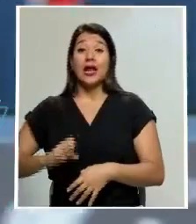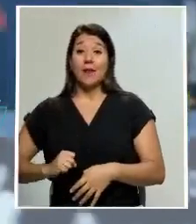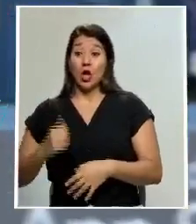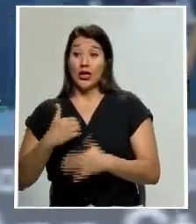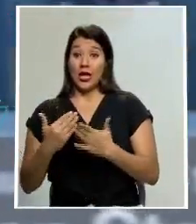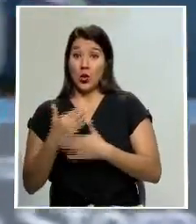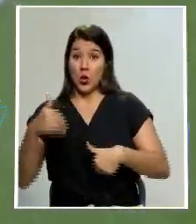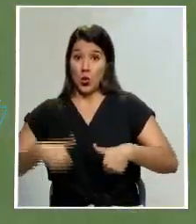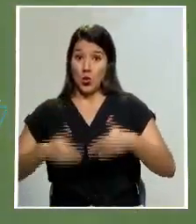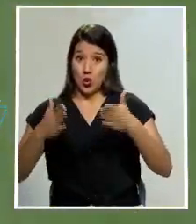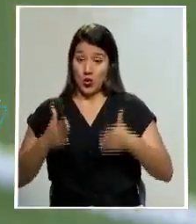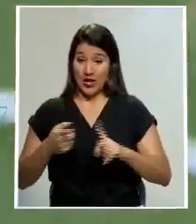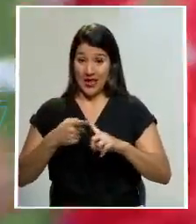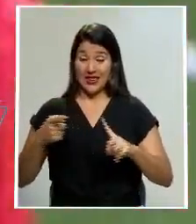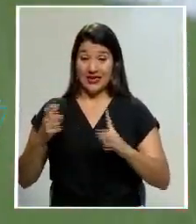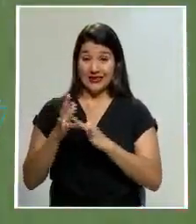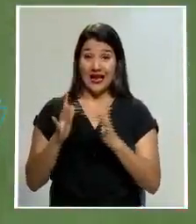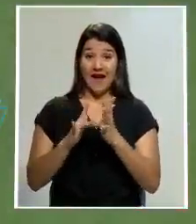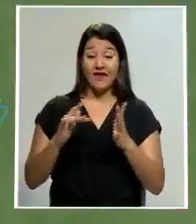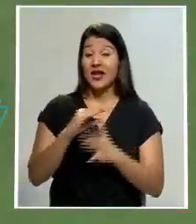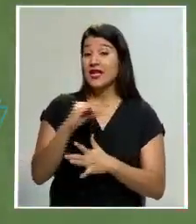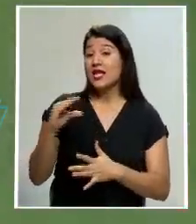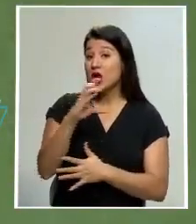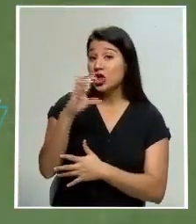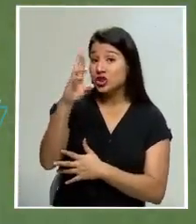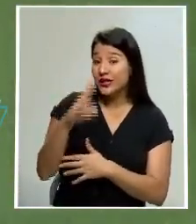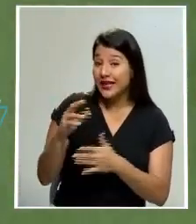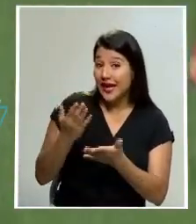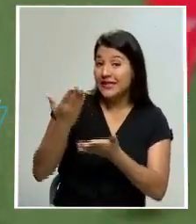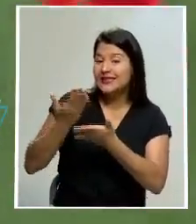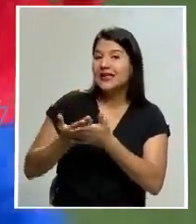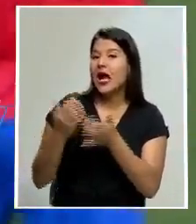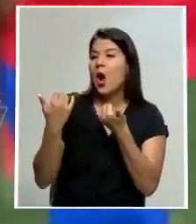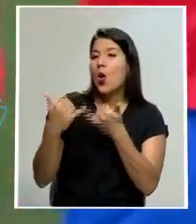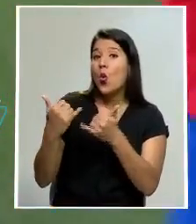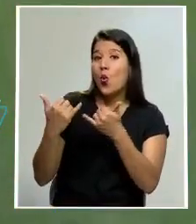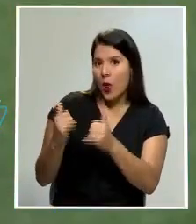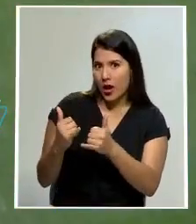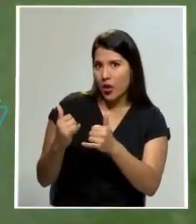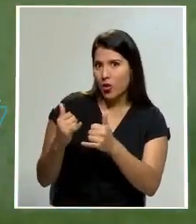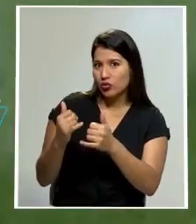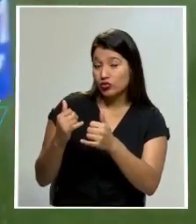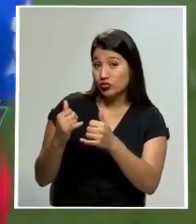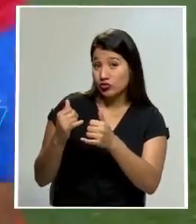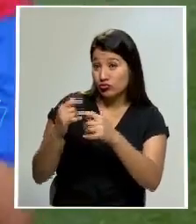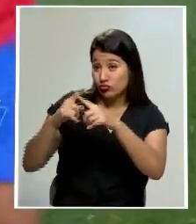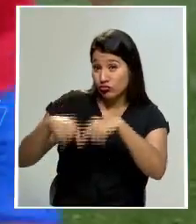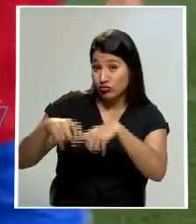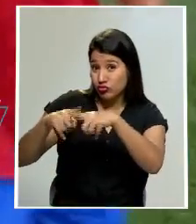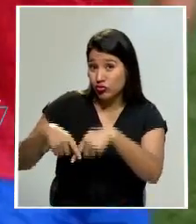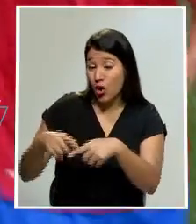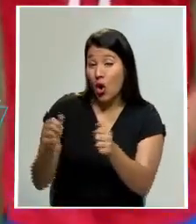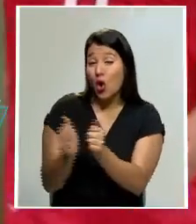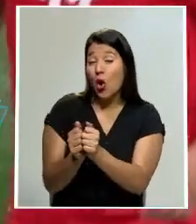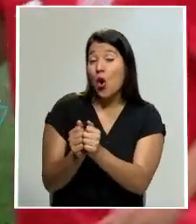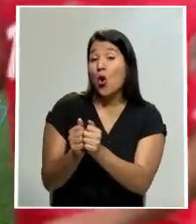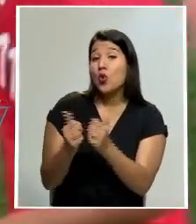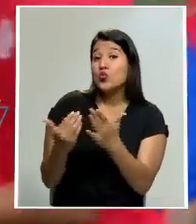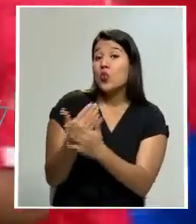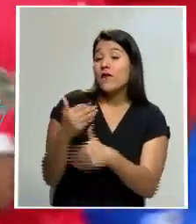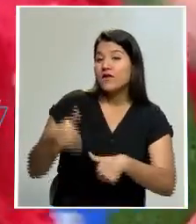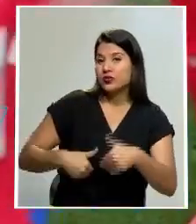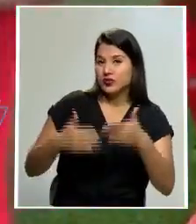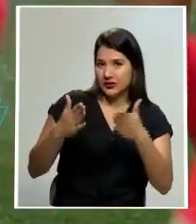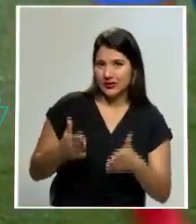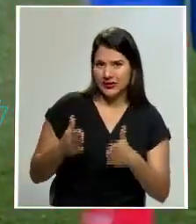abril y la Tricolor, llenarán a los Juegos Clasificatorios de Septiembre con poco trabajo a cuestas. Jamaica es quien tiene un proceso más largo con el